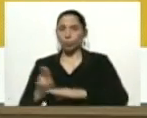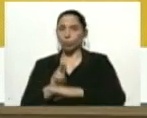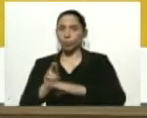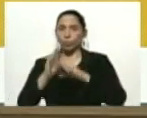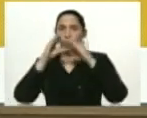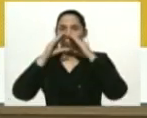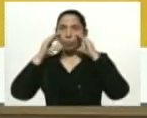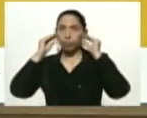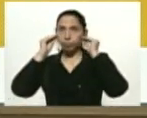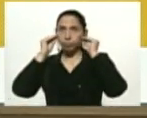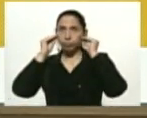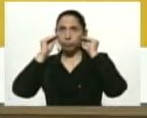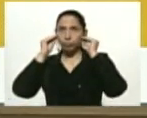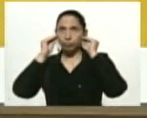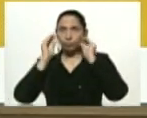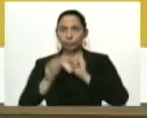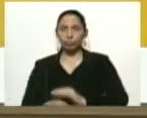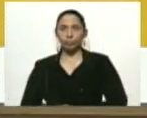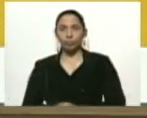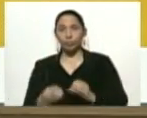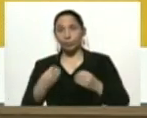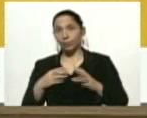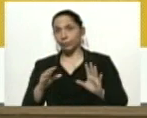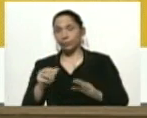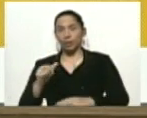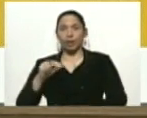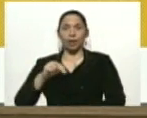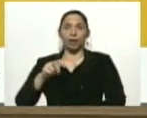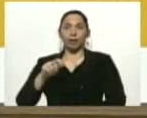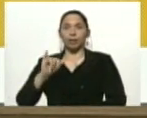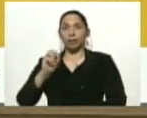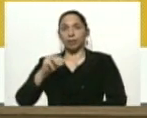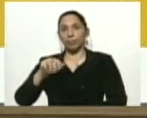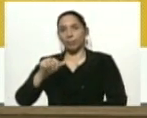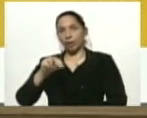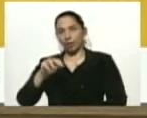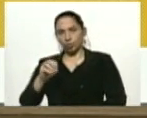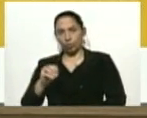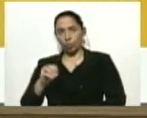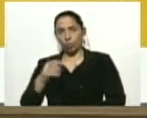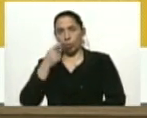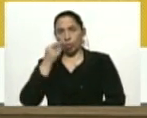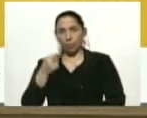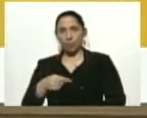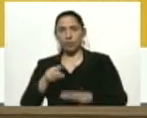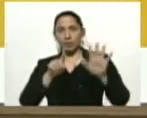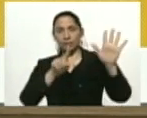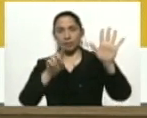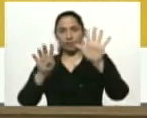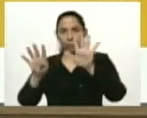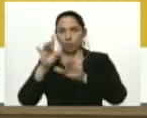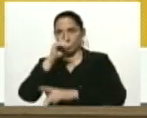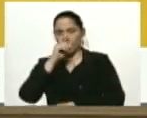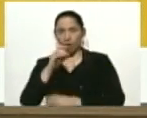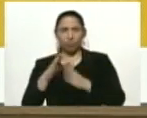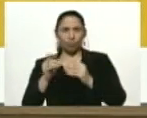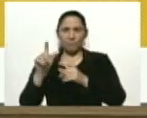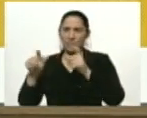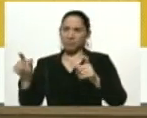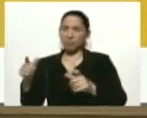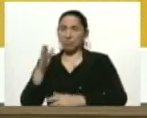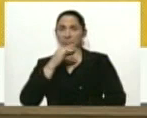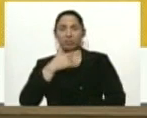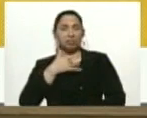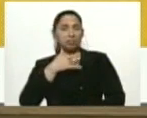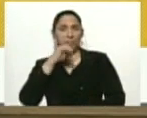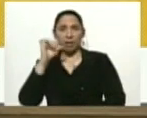mascarilla. Bueno, antímano. Hombre de 69 años. También todos estos casos asintomáticos.